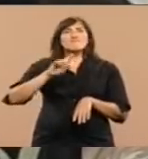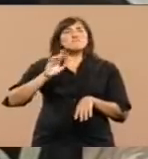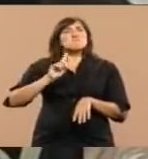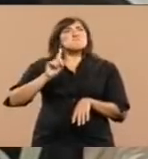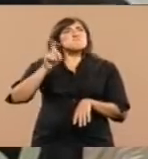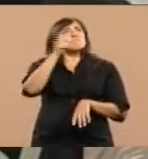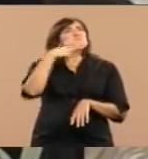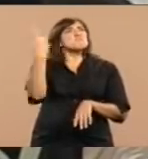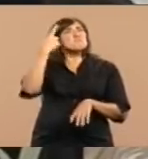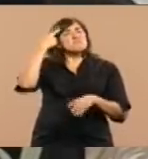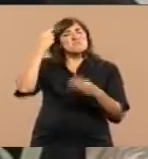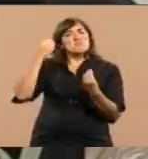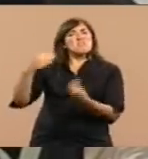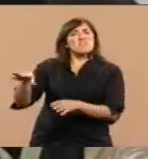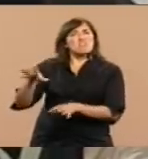demasiado